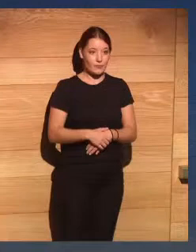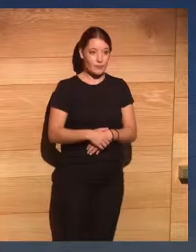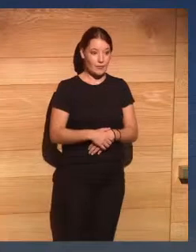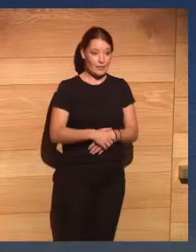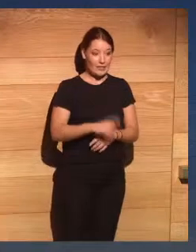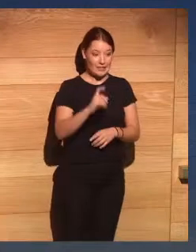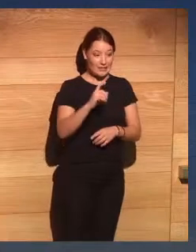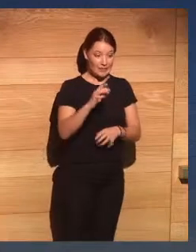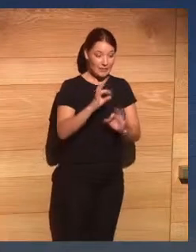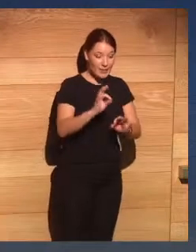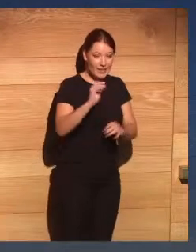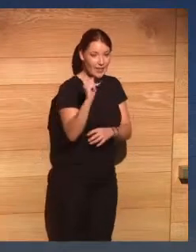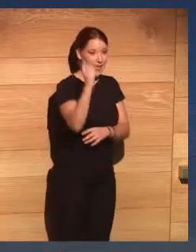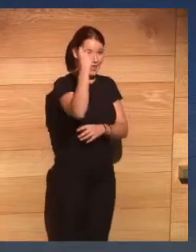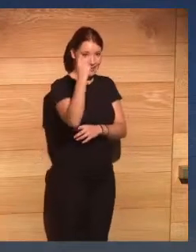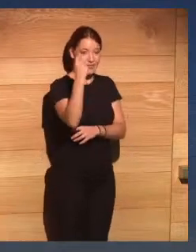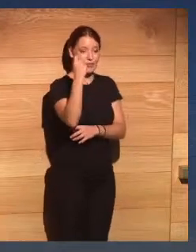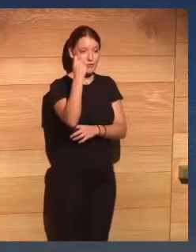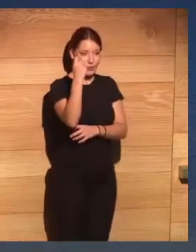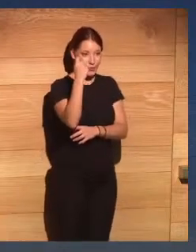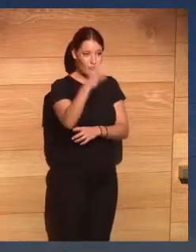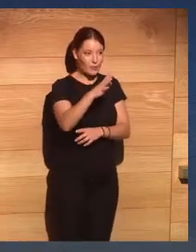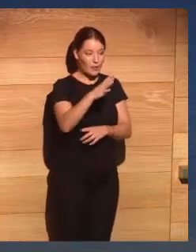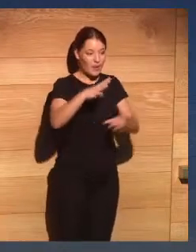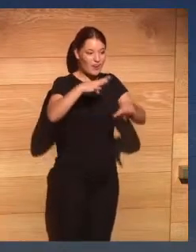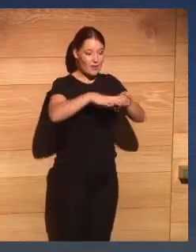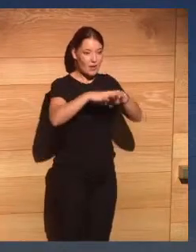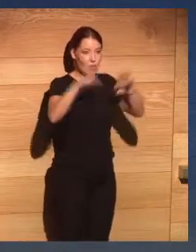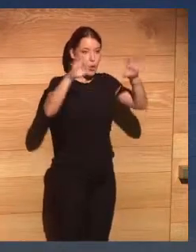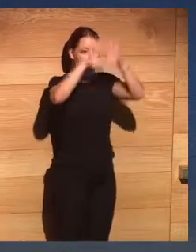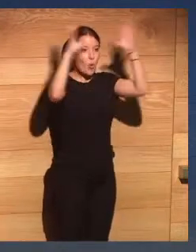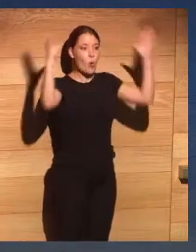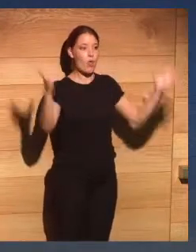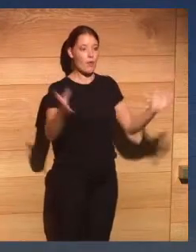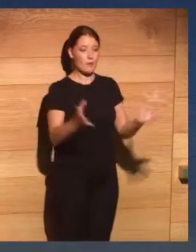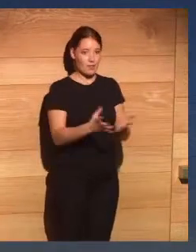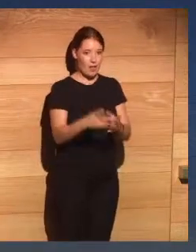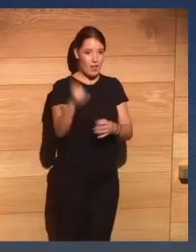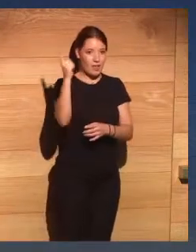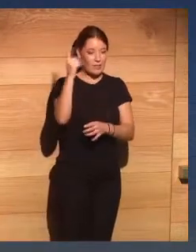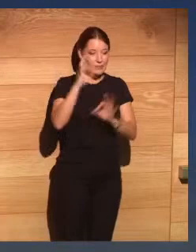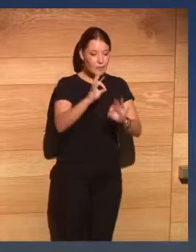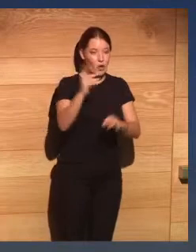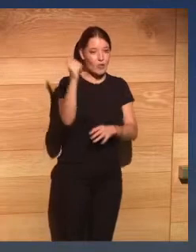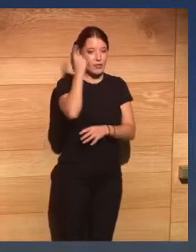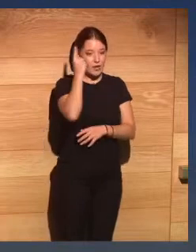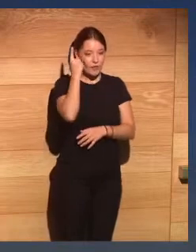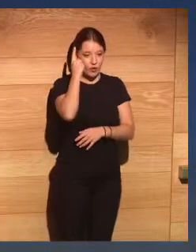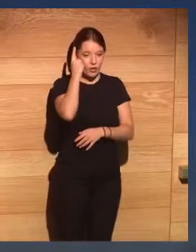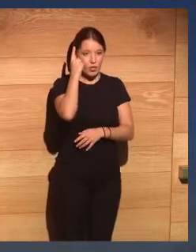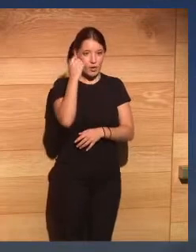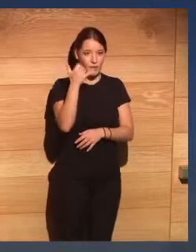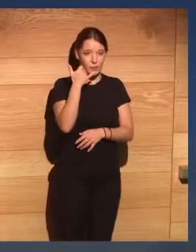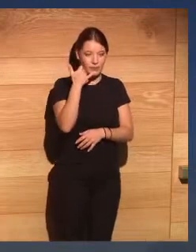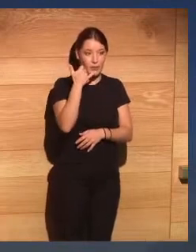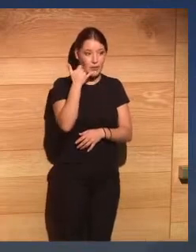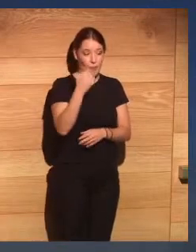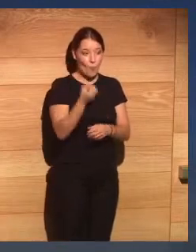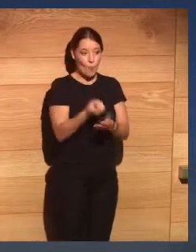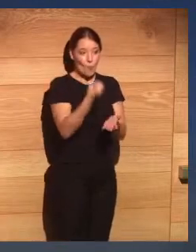el gran éxito para la extensión de esa red universal de la telefonía que fue la voz